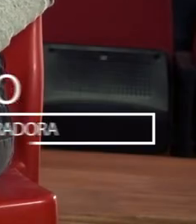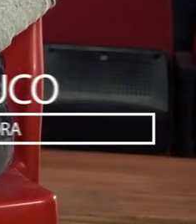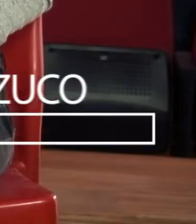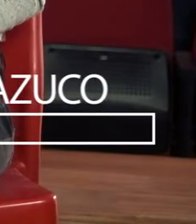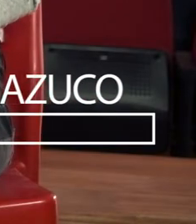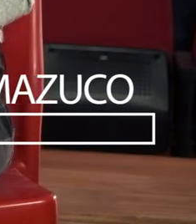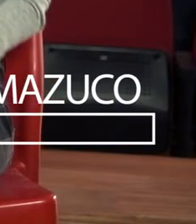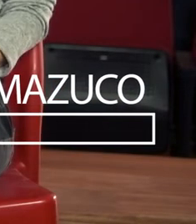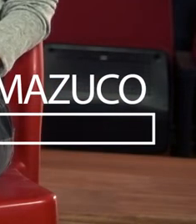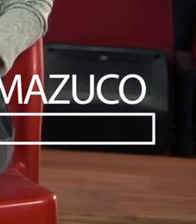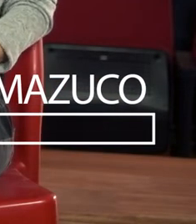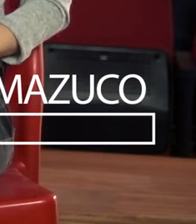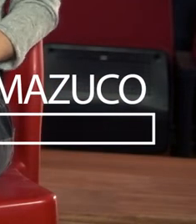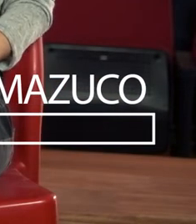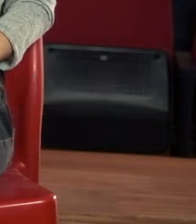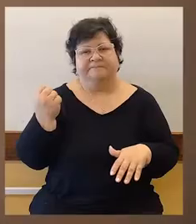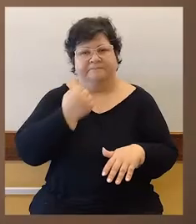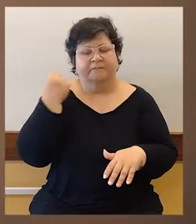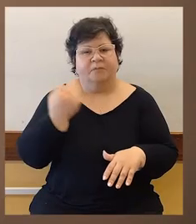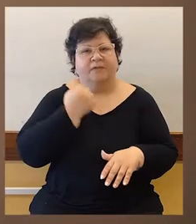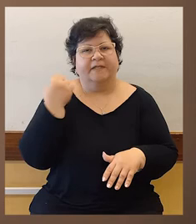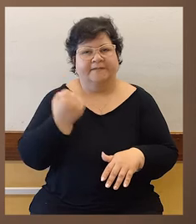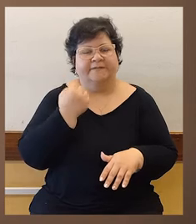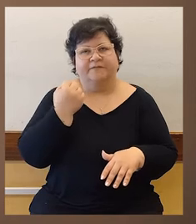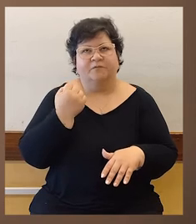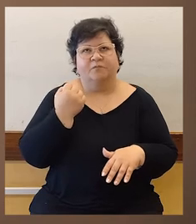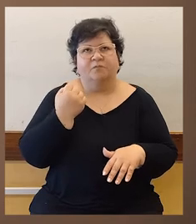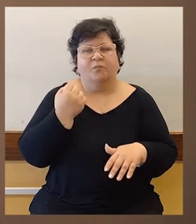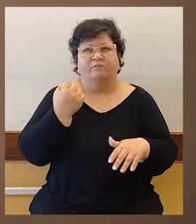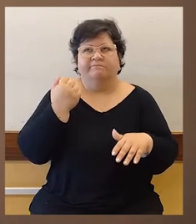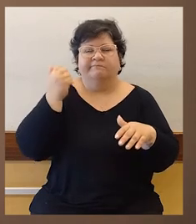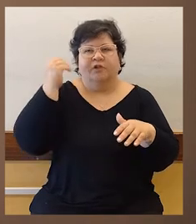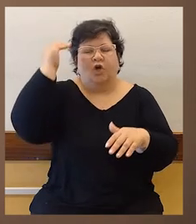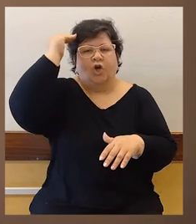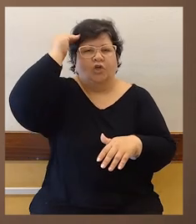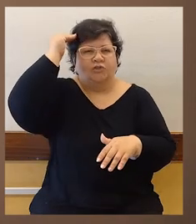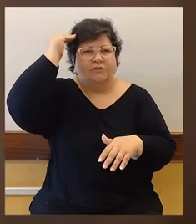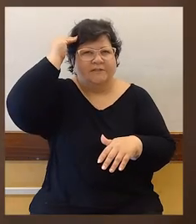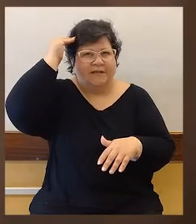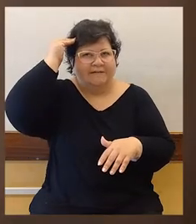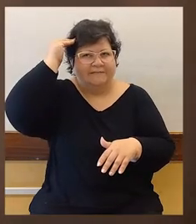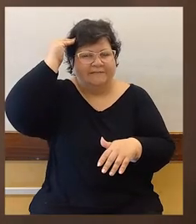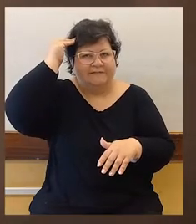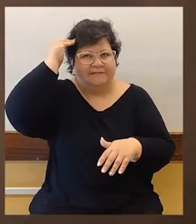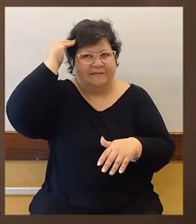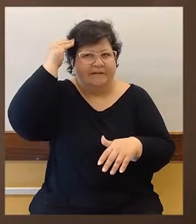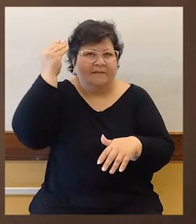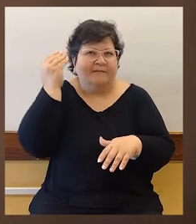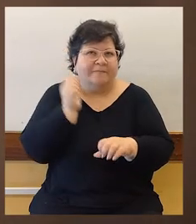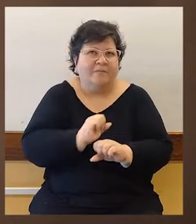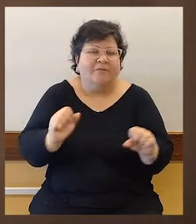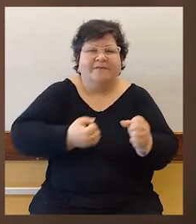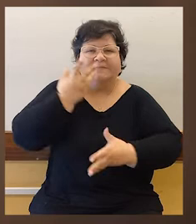Bueno, sobre todo me parece que es como un estado de conciencia. Un estado que me puedo permitir para poder expresarme